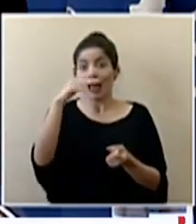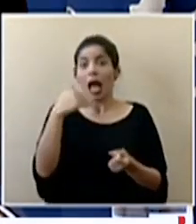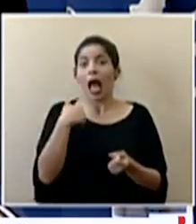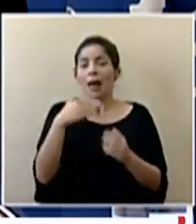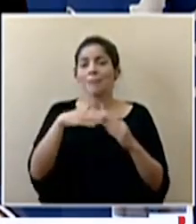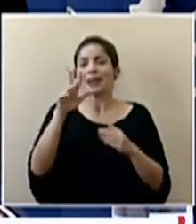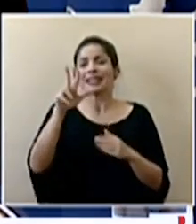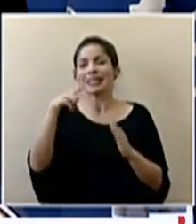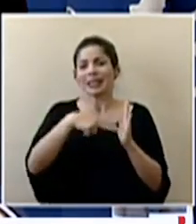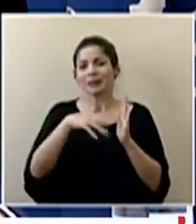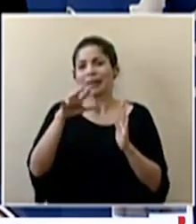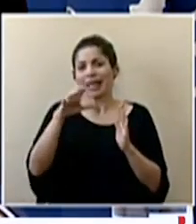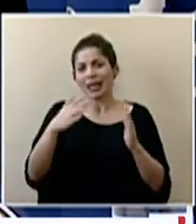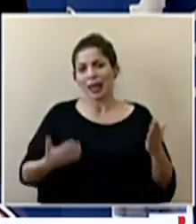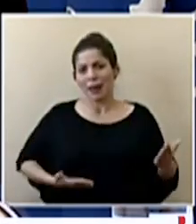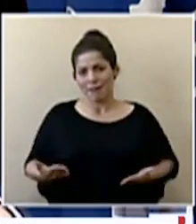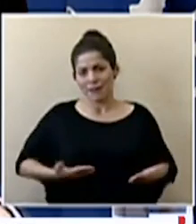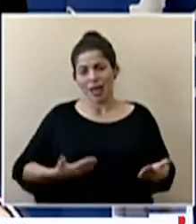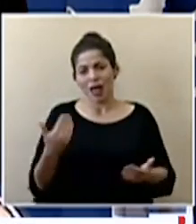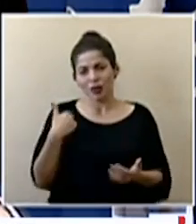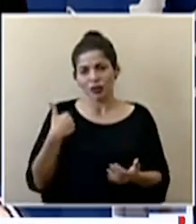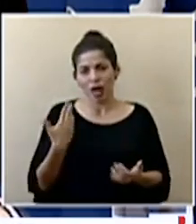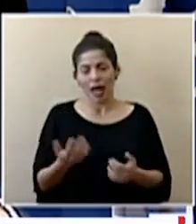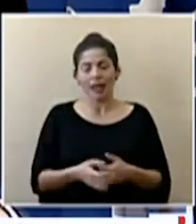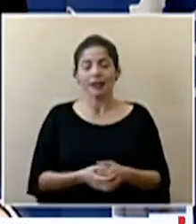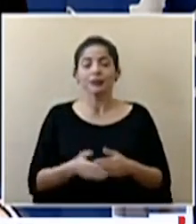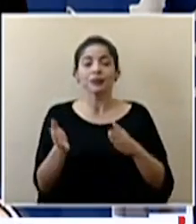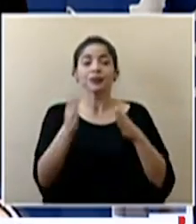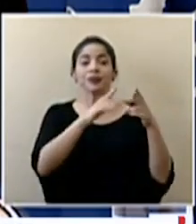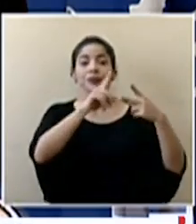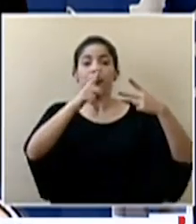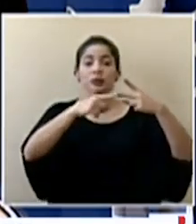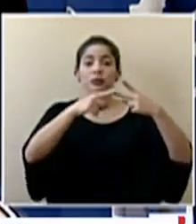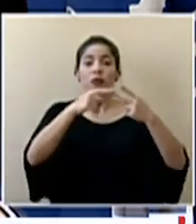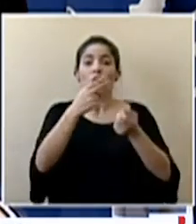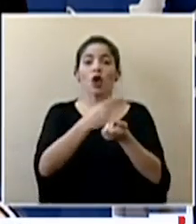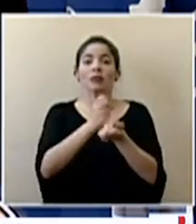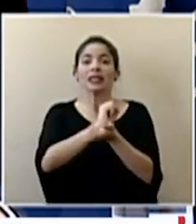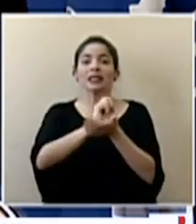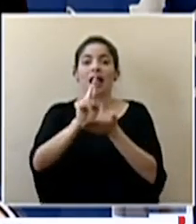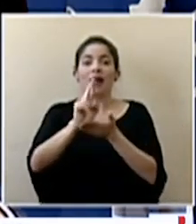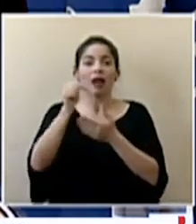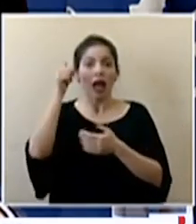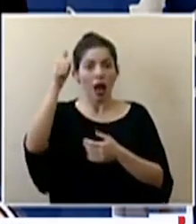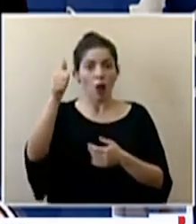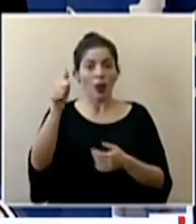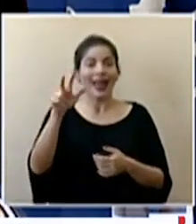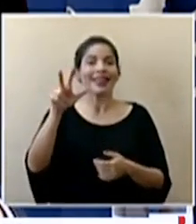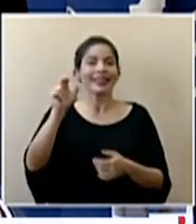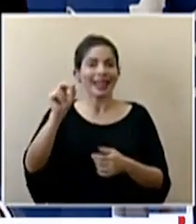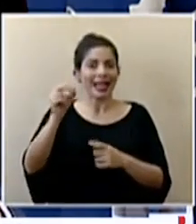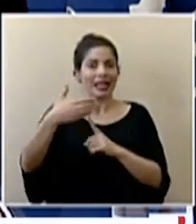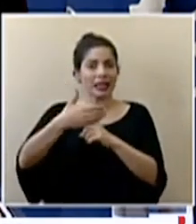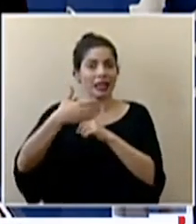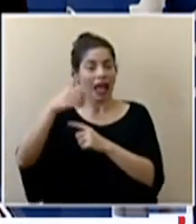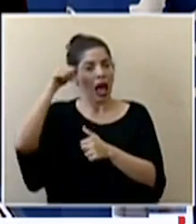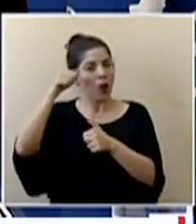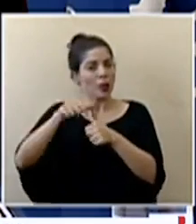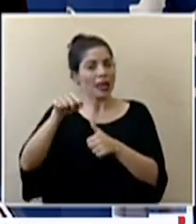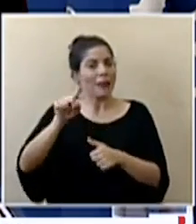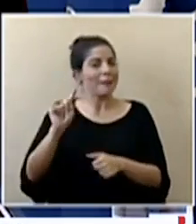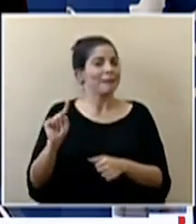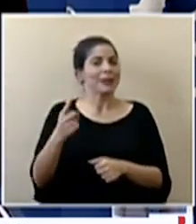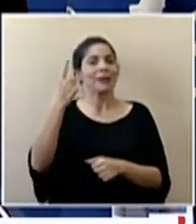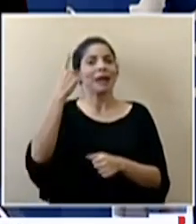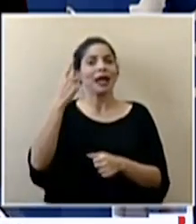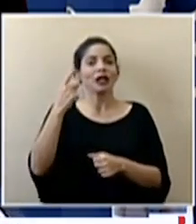más de 3.500 empleados luego está el hospital san rafael de alajuela con 30 recordemos que ese fue uno de los